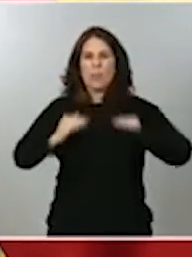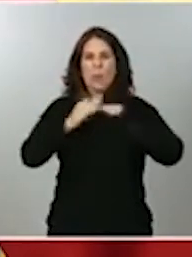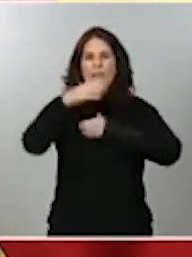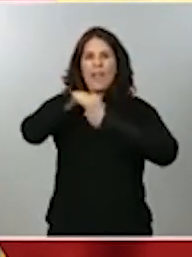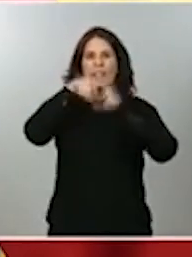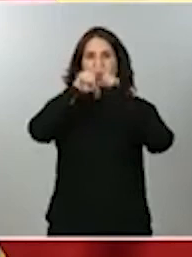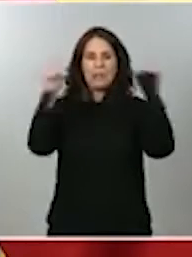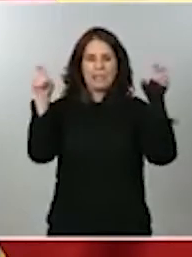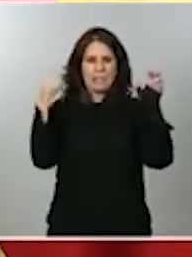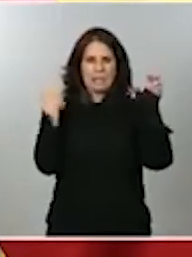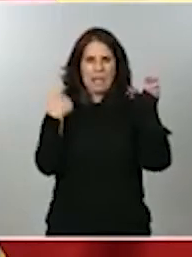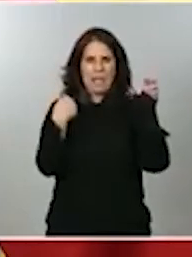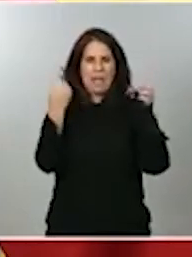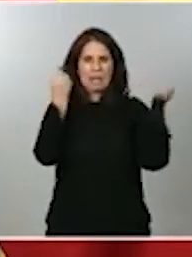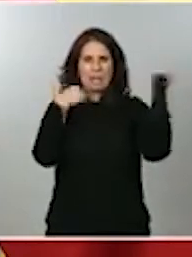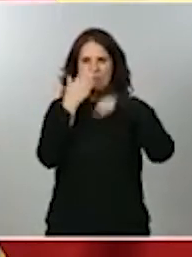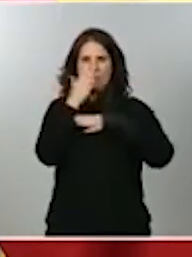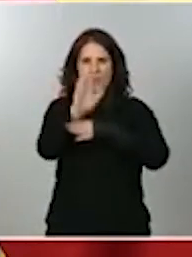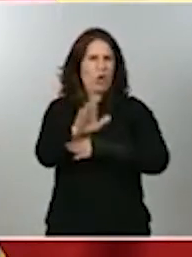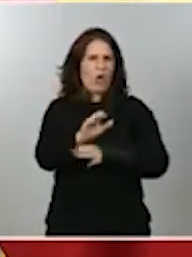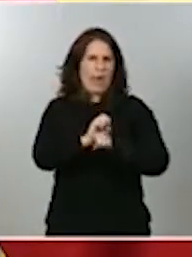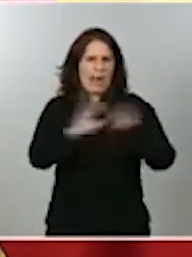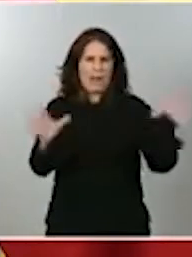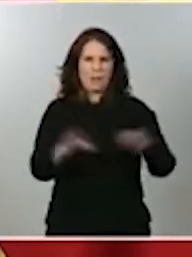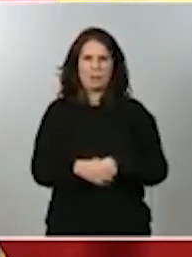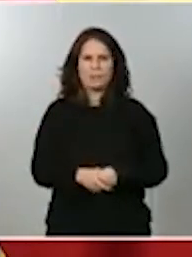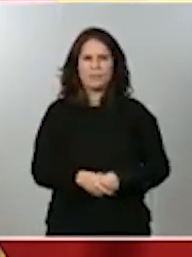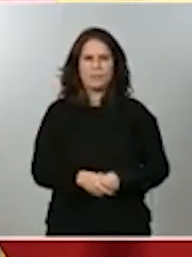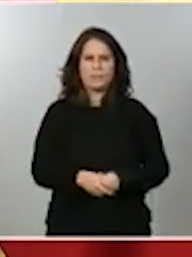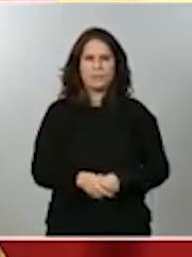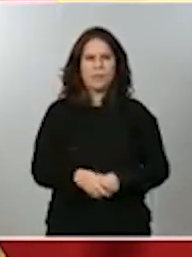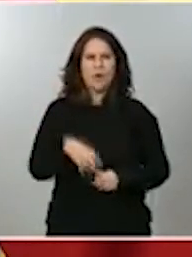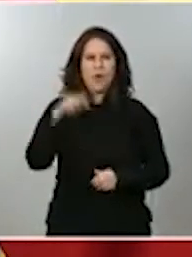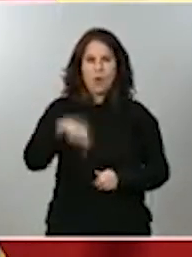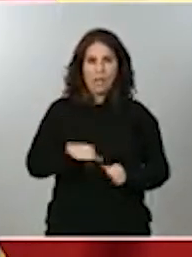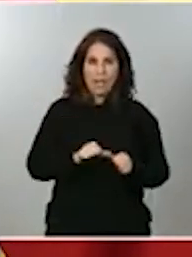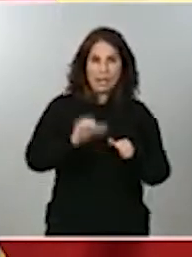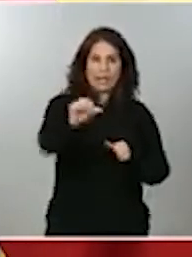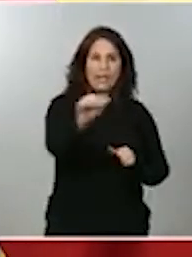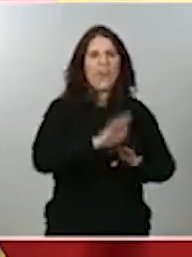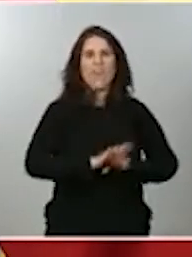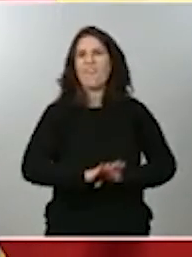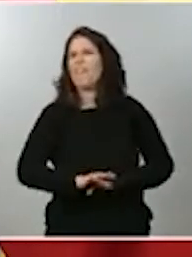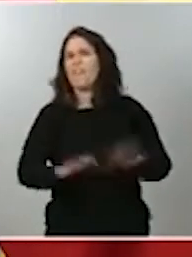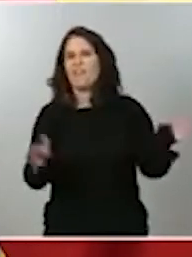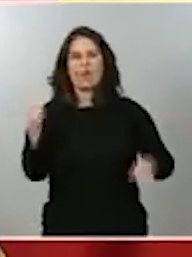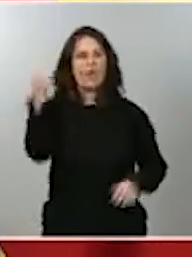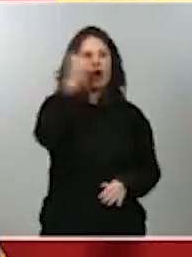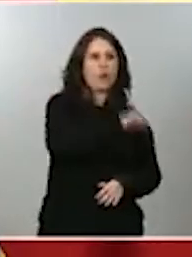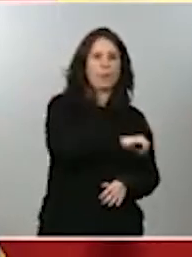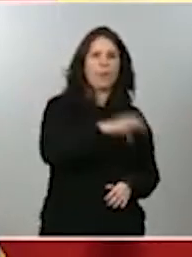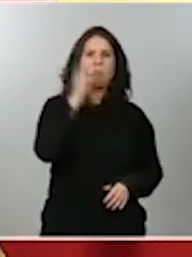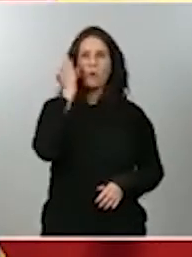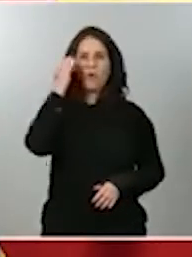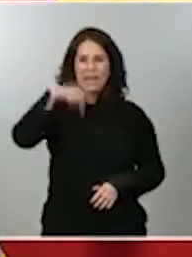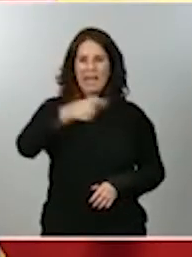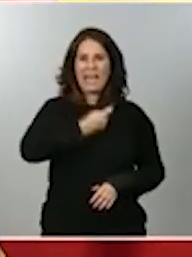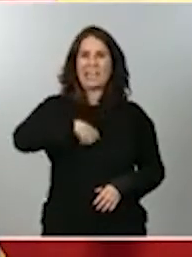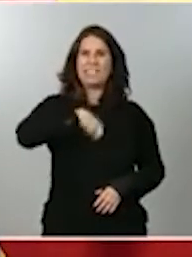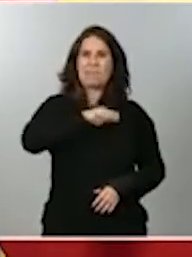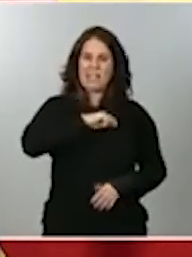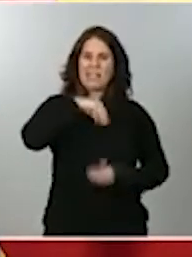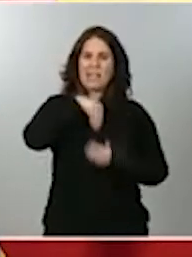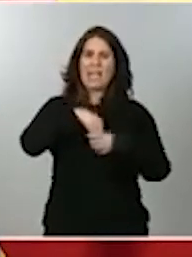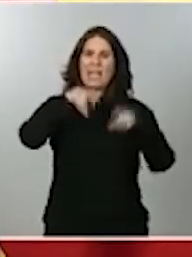Dicho muy rápidamente, a partir de hoy se acabó que un hombre y una mujer en nuestro país, en nuestras empresas, puedan